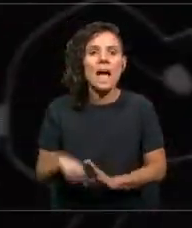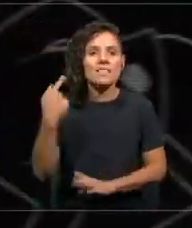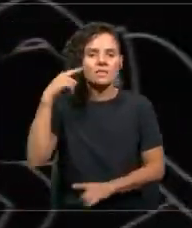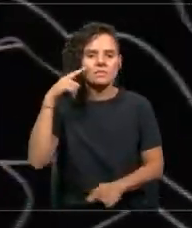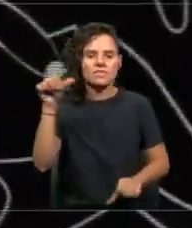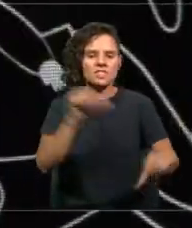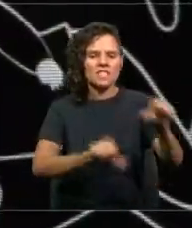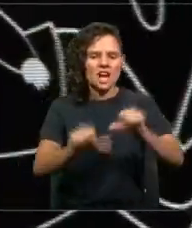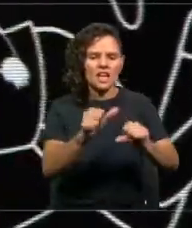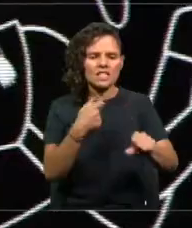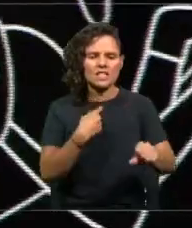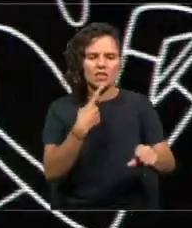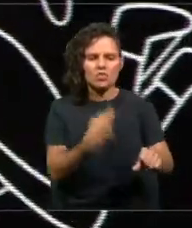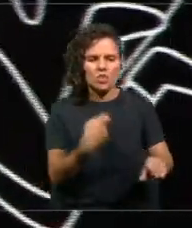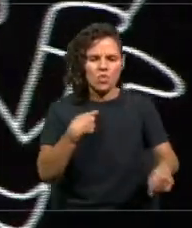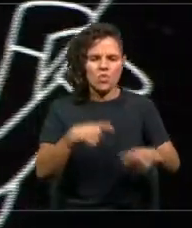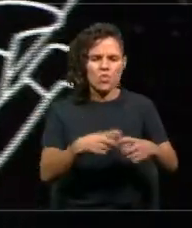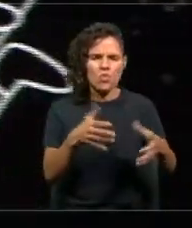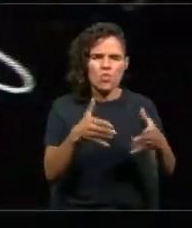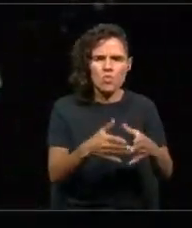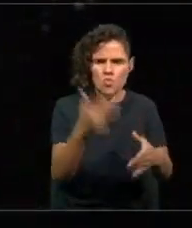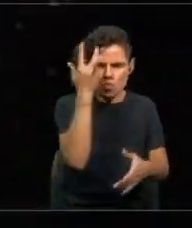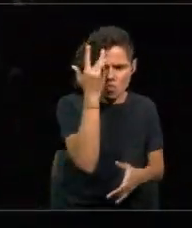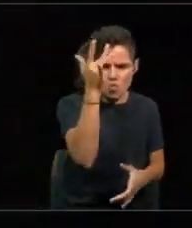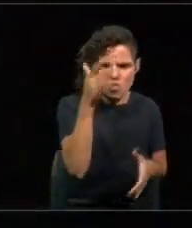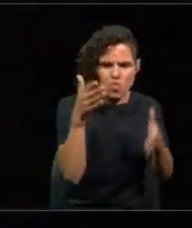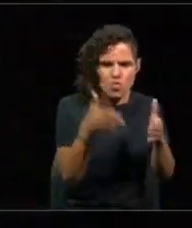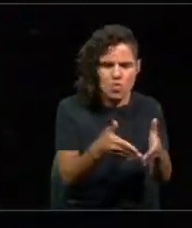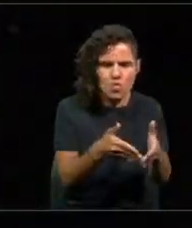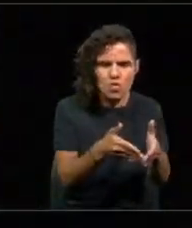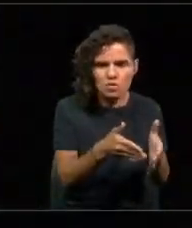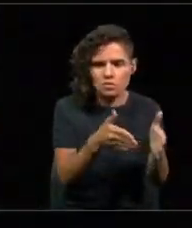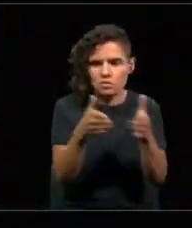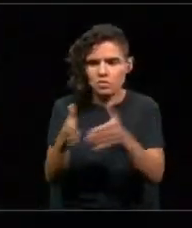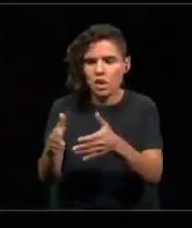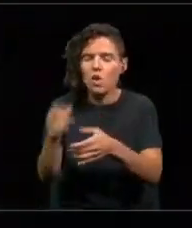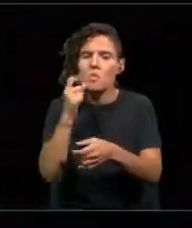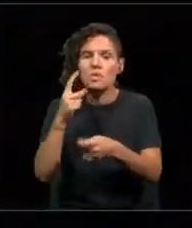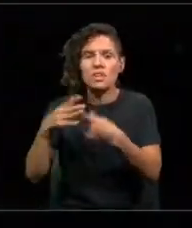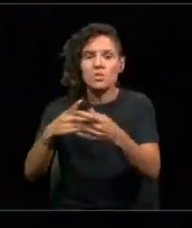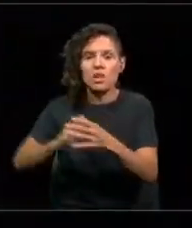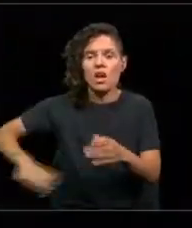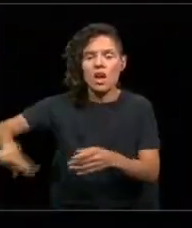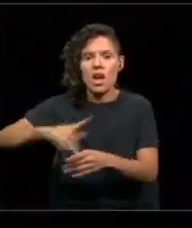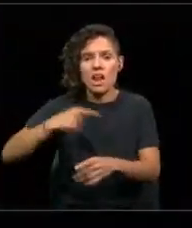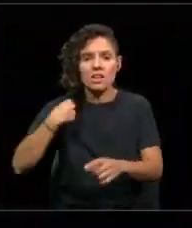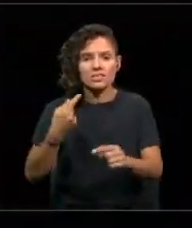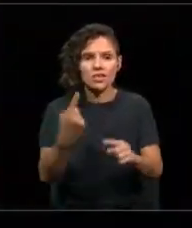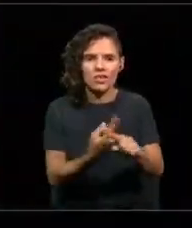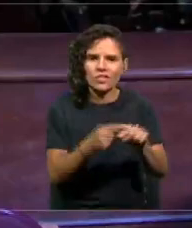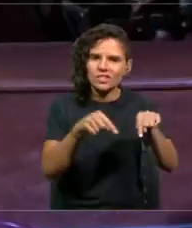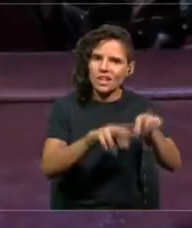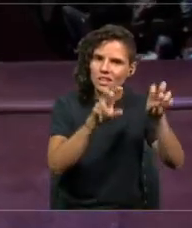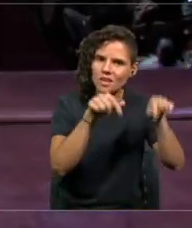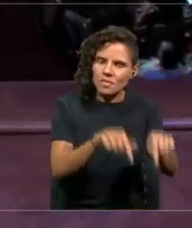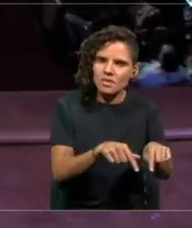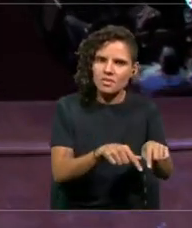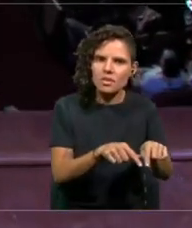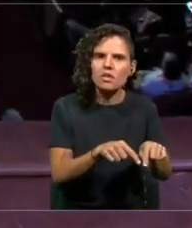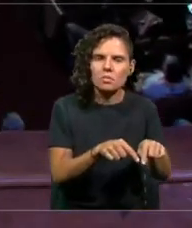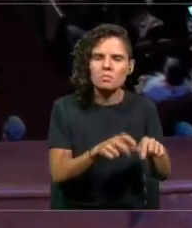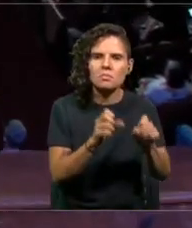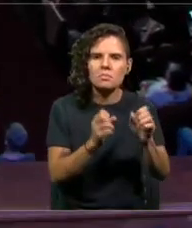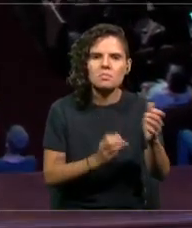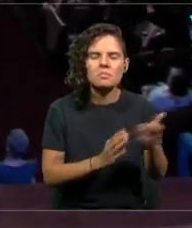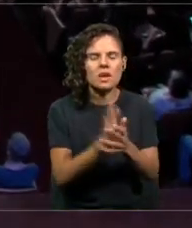duras y que no era su territorio, su hábitat natural, dialogar sobre estos temas, comienzan a